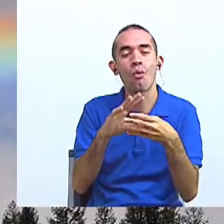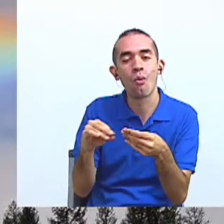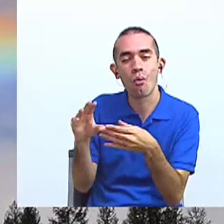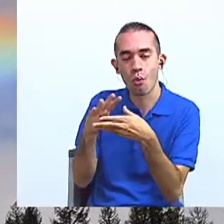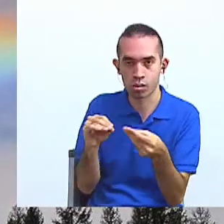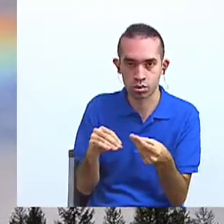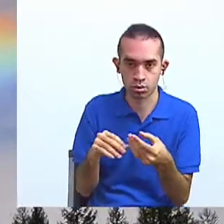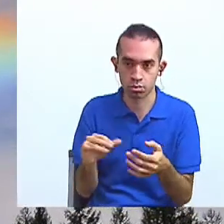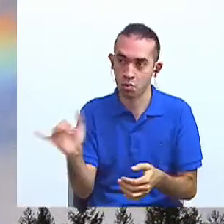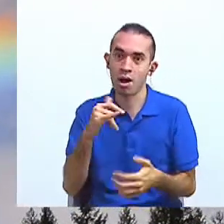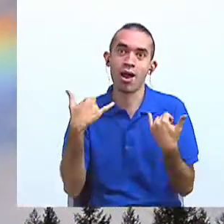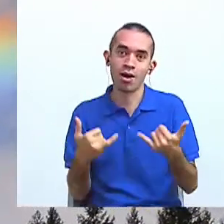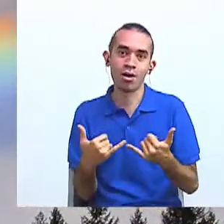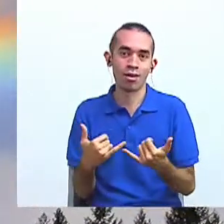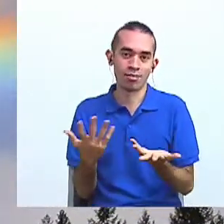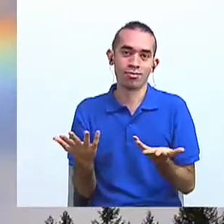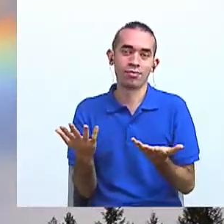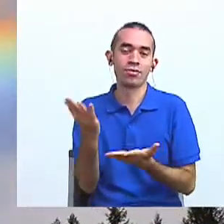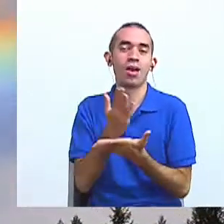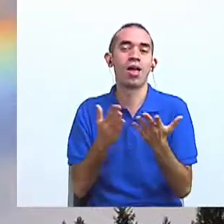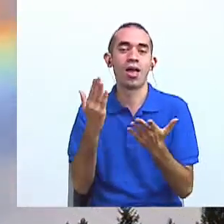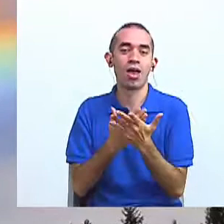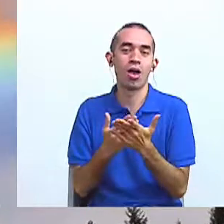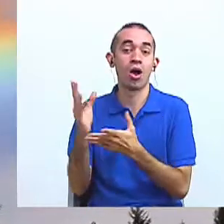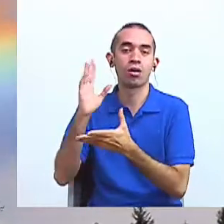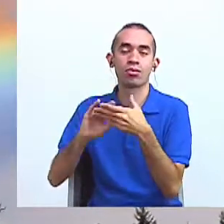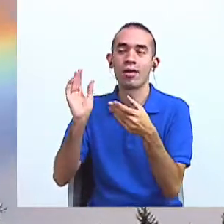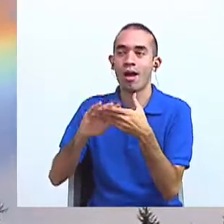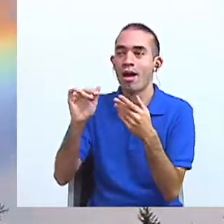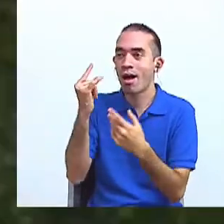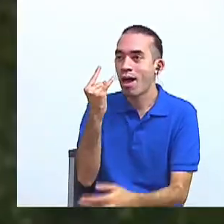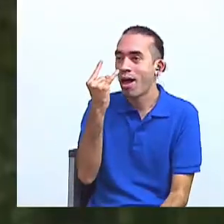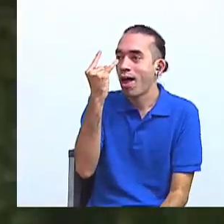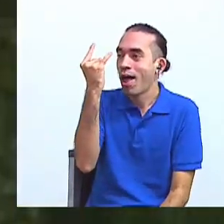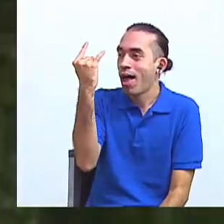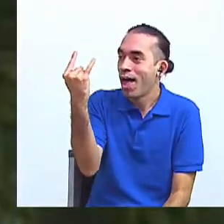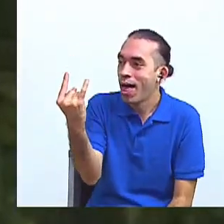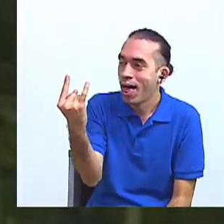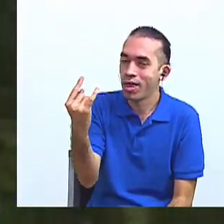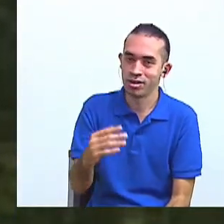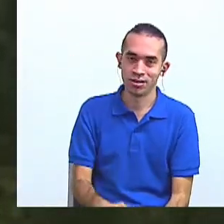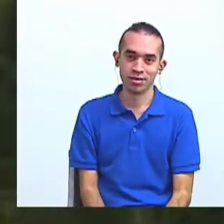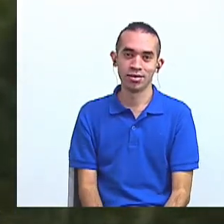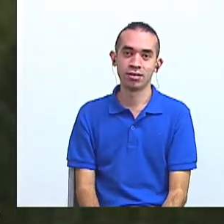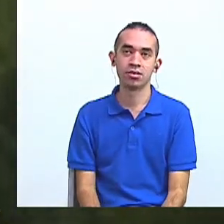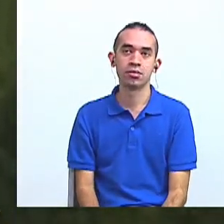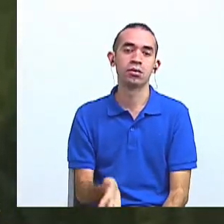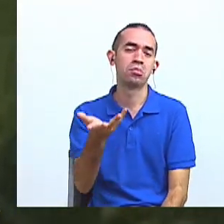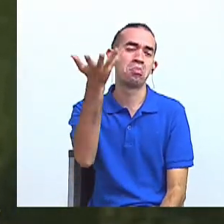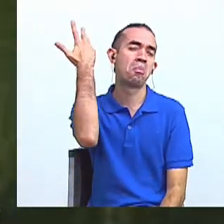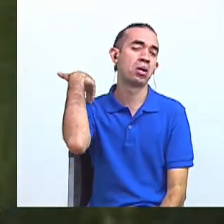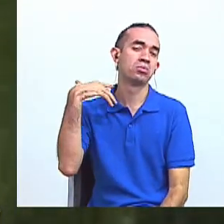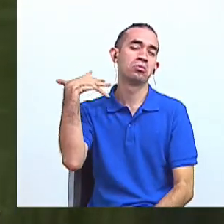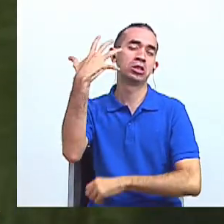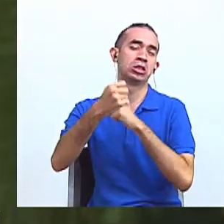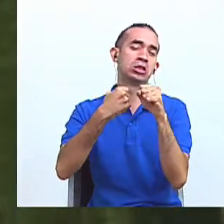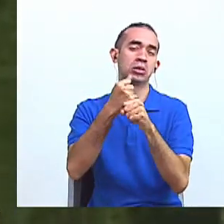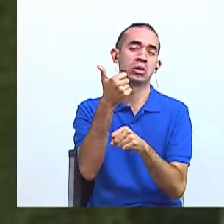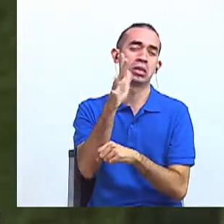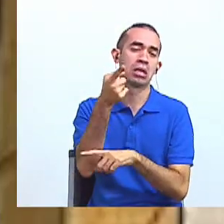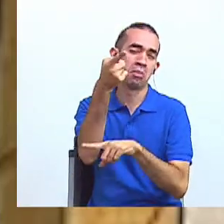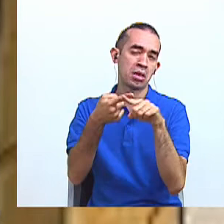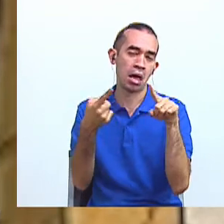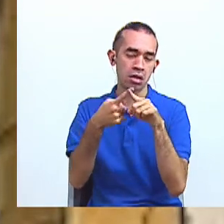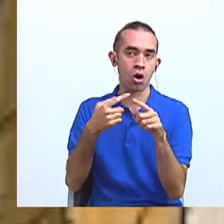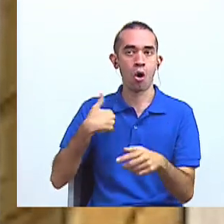dejarse hechizar por las historias. A mediados del siglo XV, Johannes Gutenberg